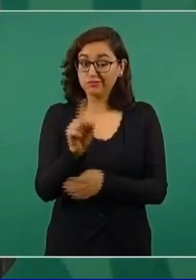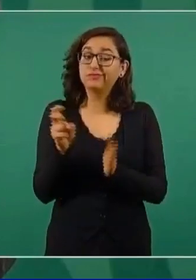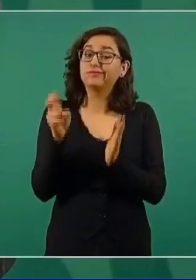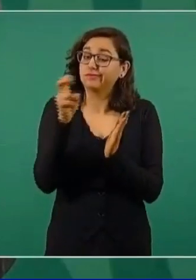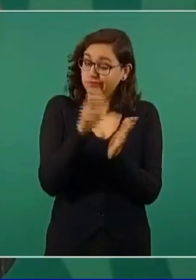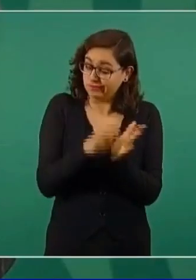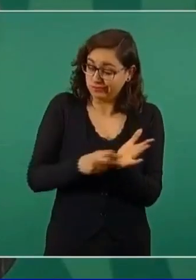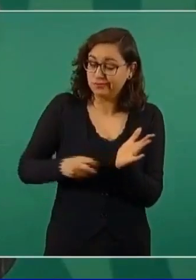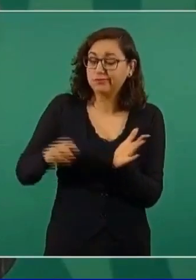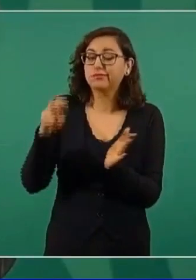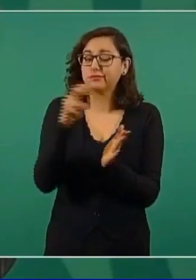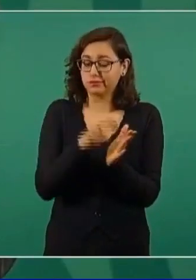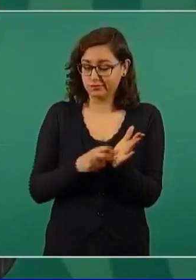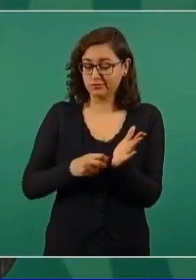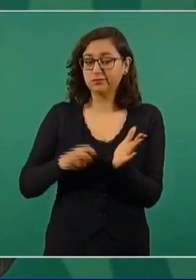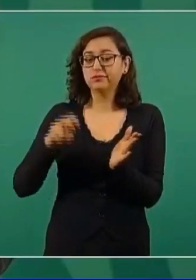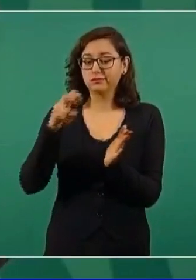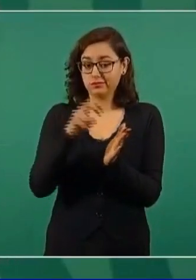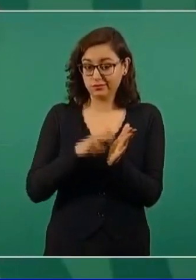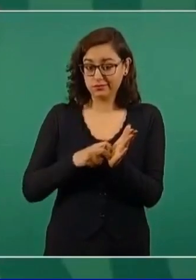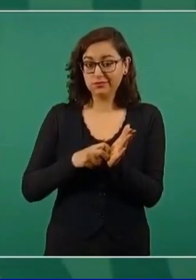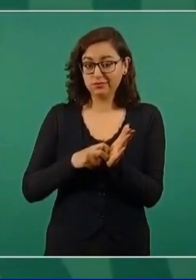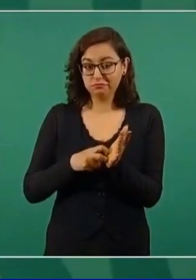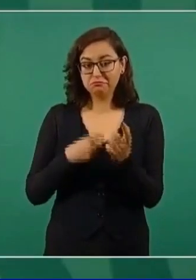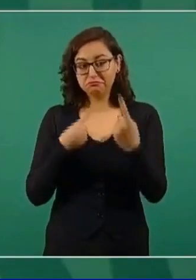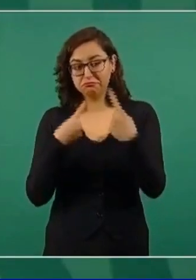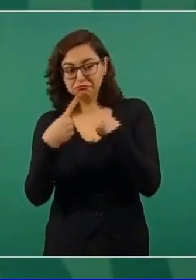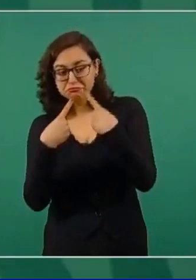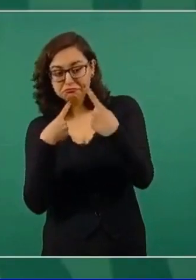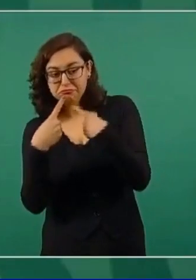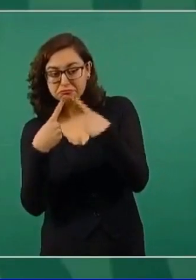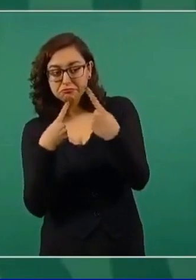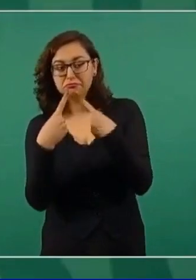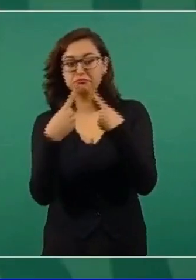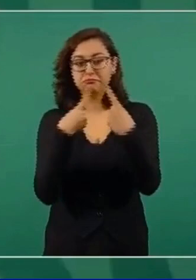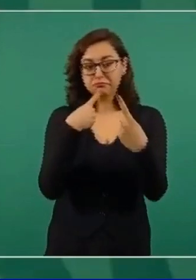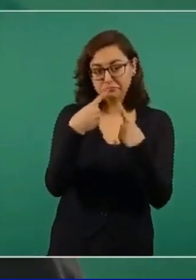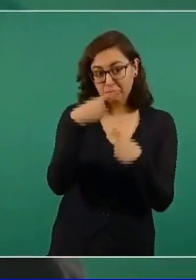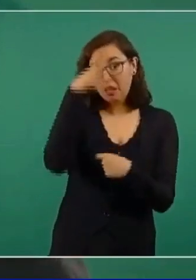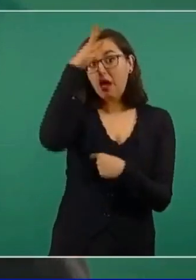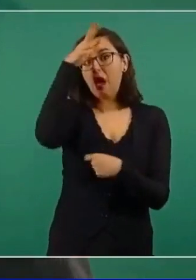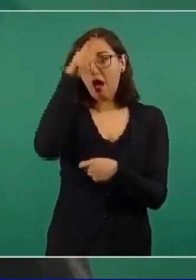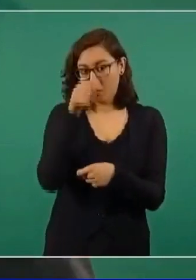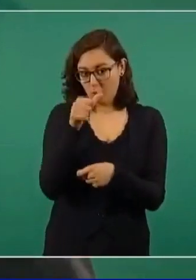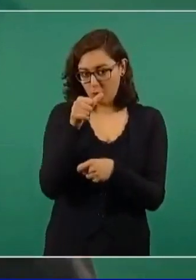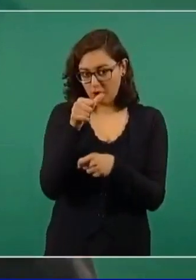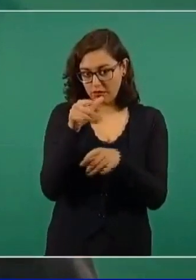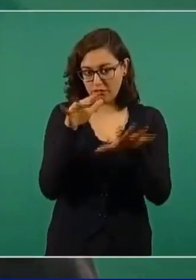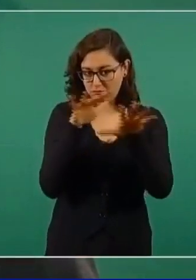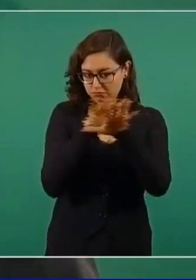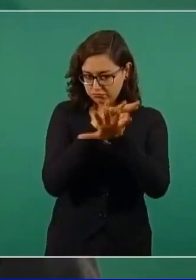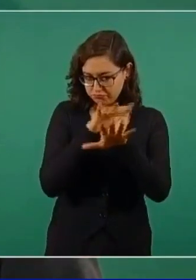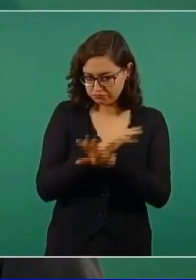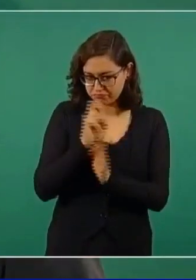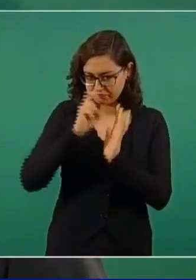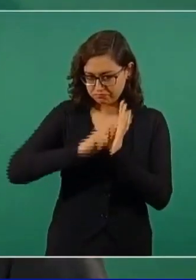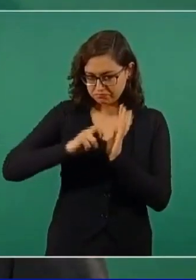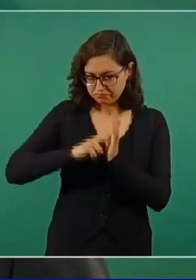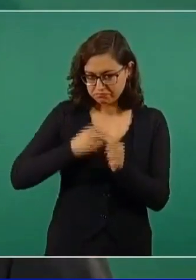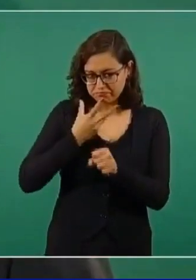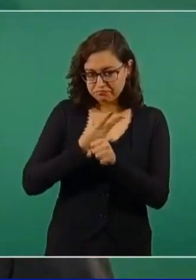con las empresas para que